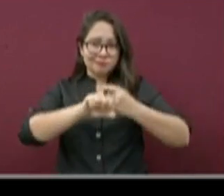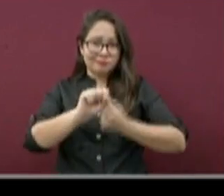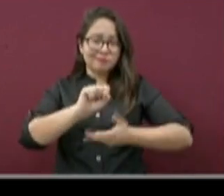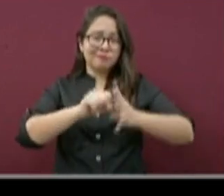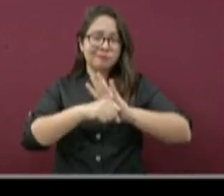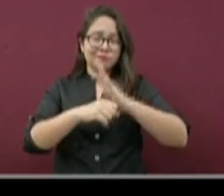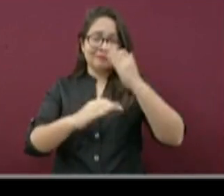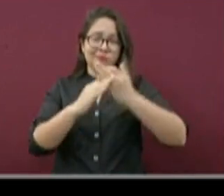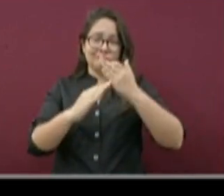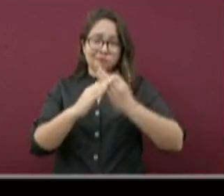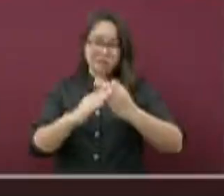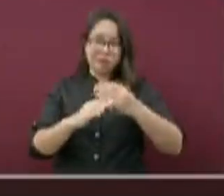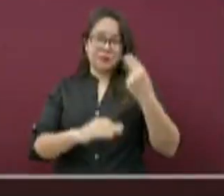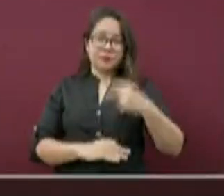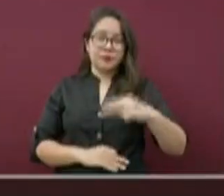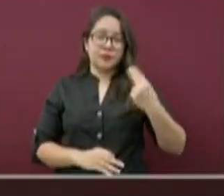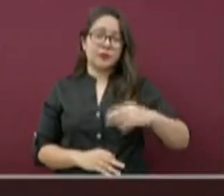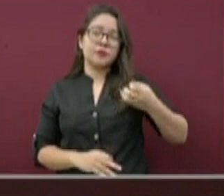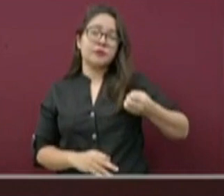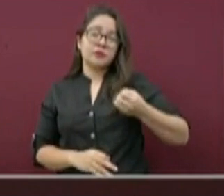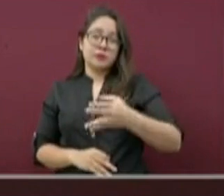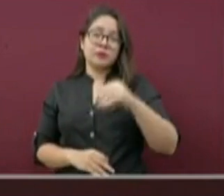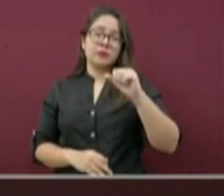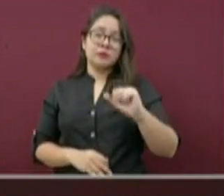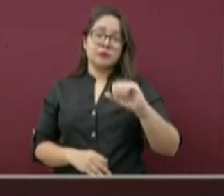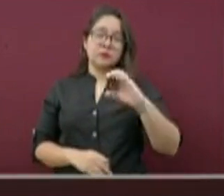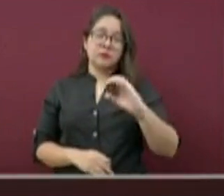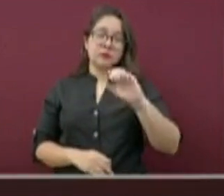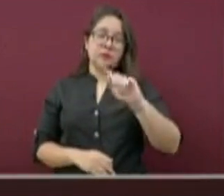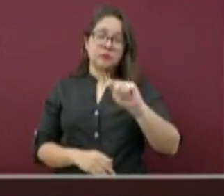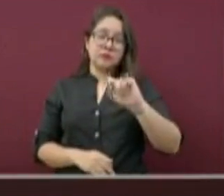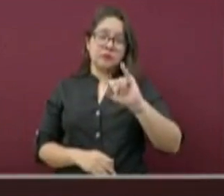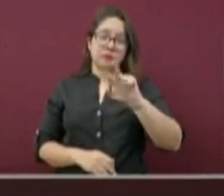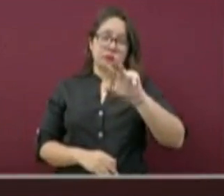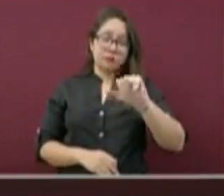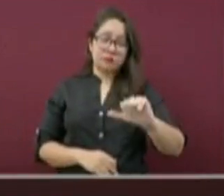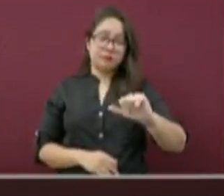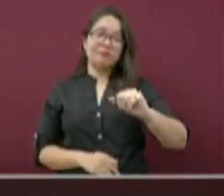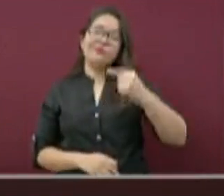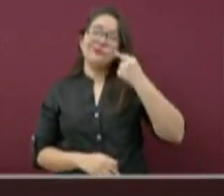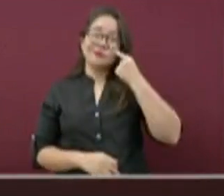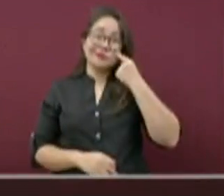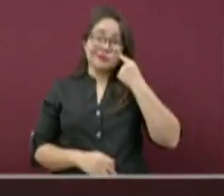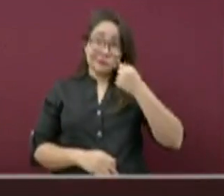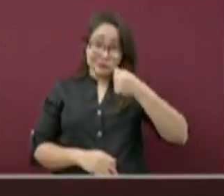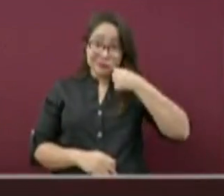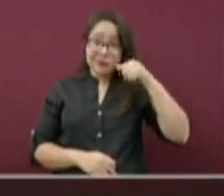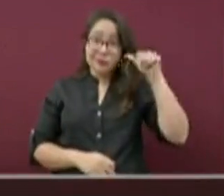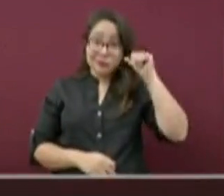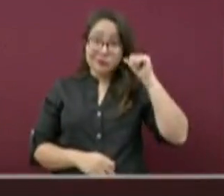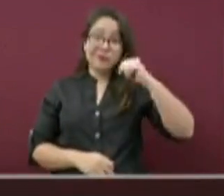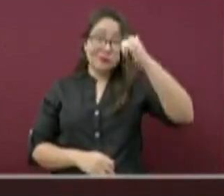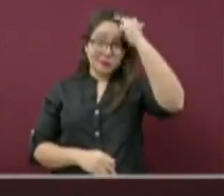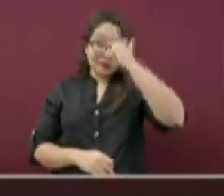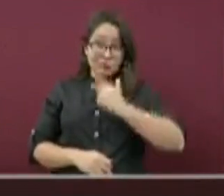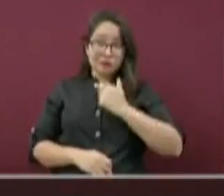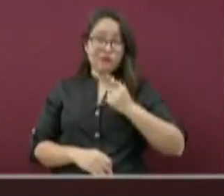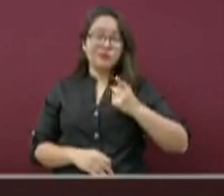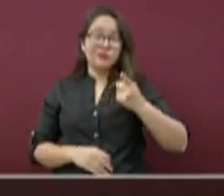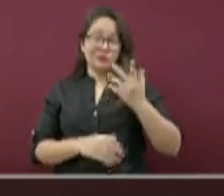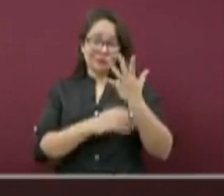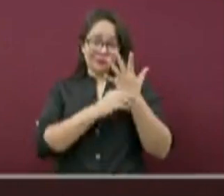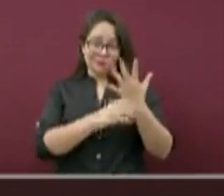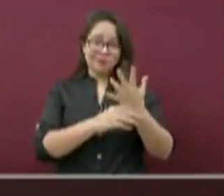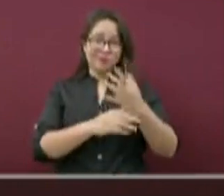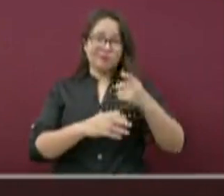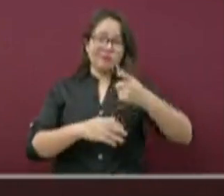activa. Y miren ustedes, como les mencionaron en la conferencia de anoche, aunque estos pacientes han disminuido, es